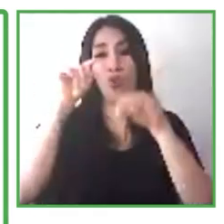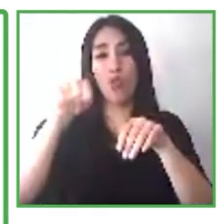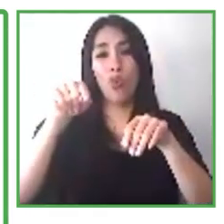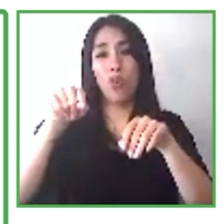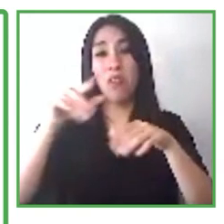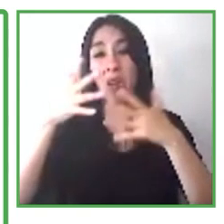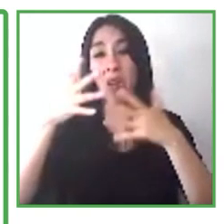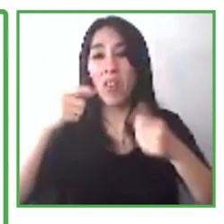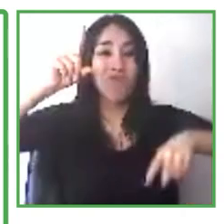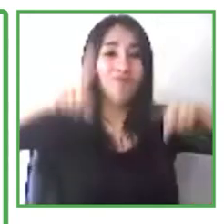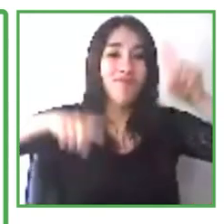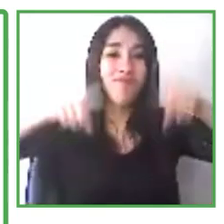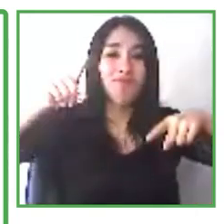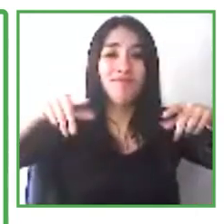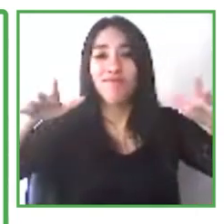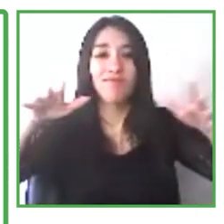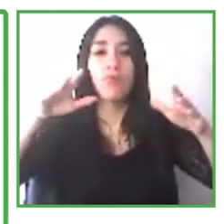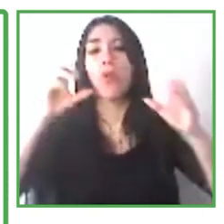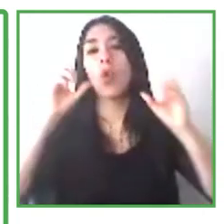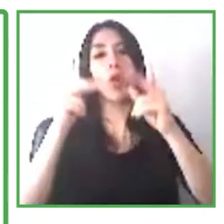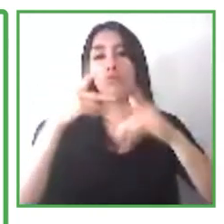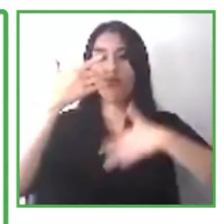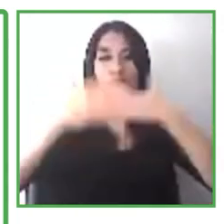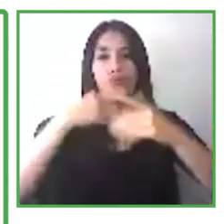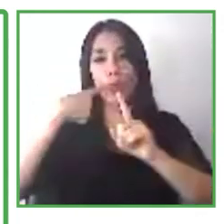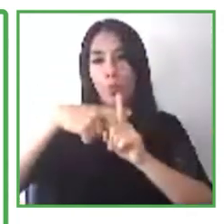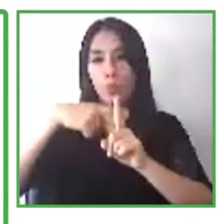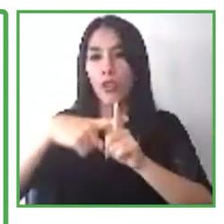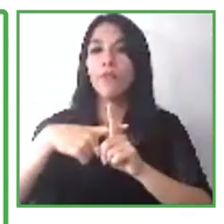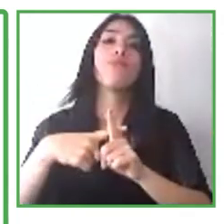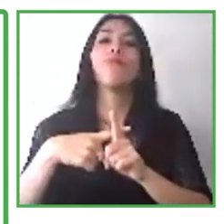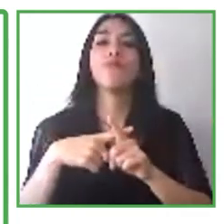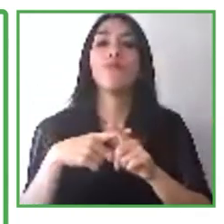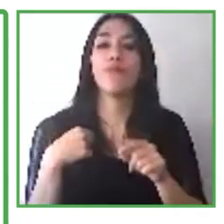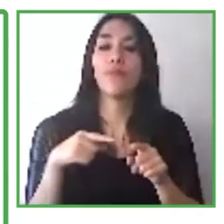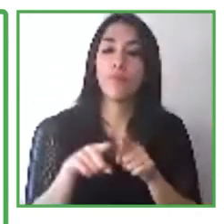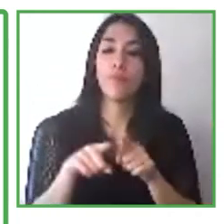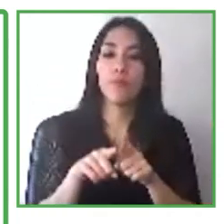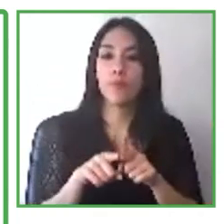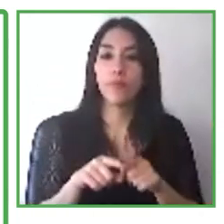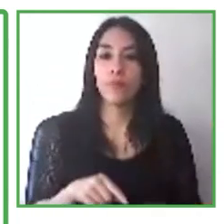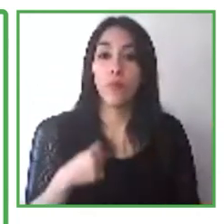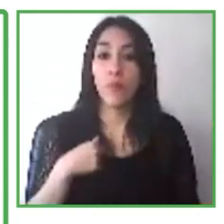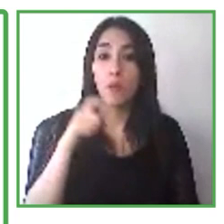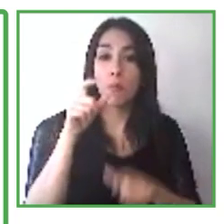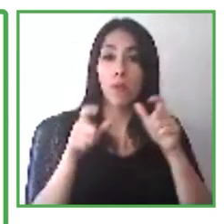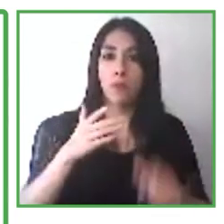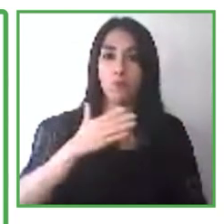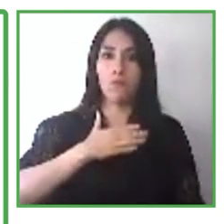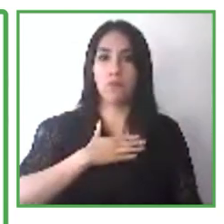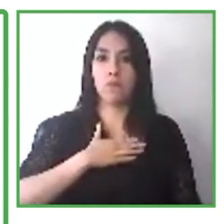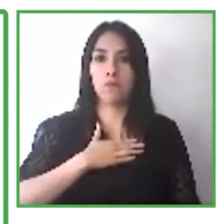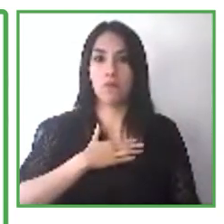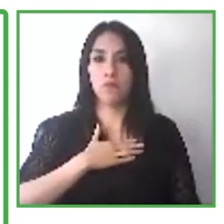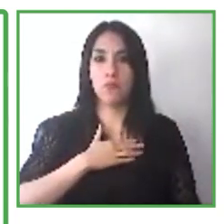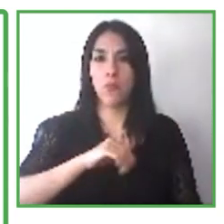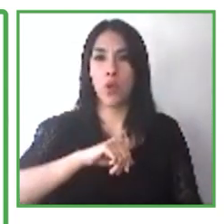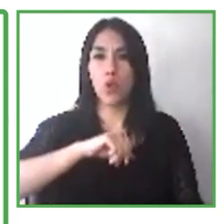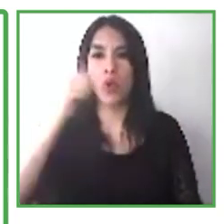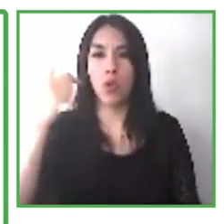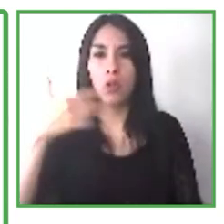También tratamos de fortalecer los pasos del emprendimiento o si es el momento, simplemente lo empezamos.